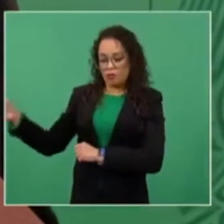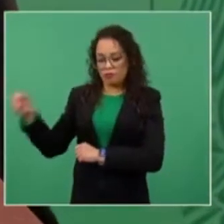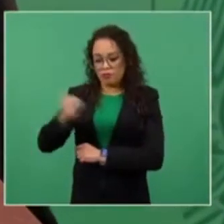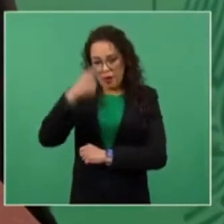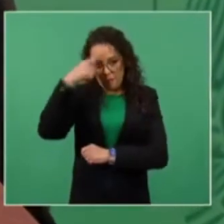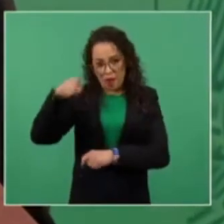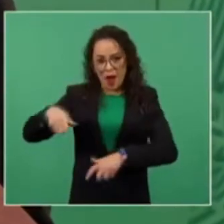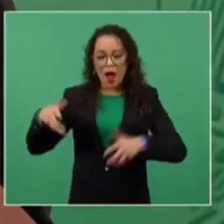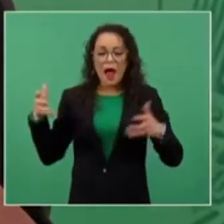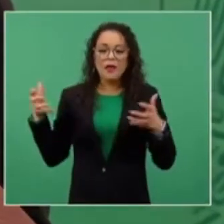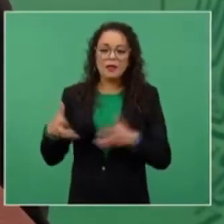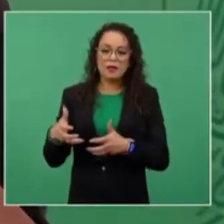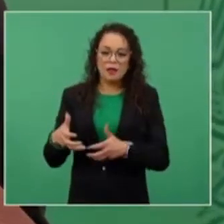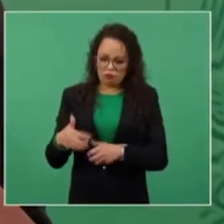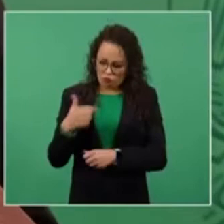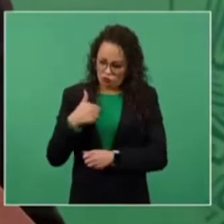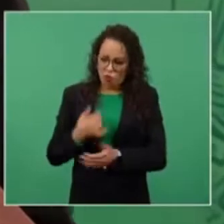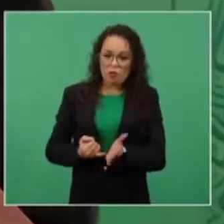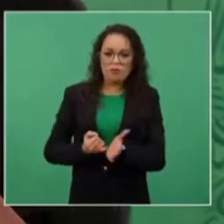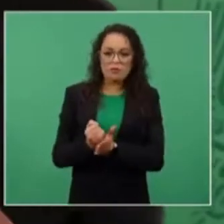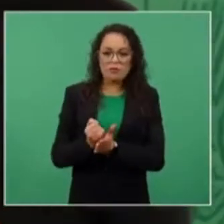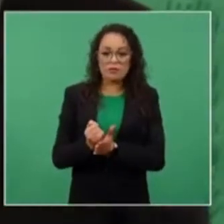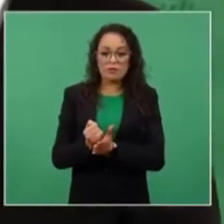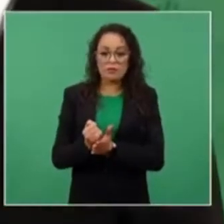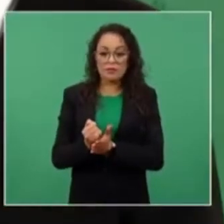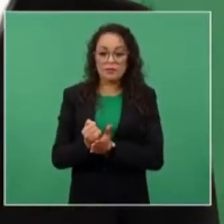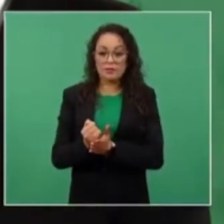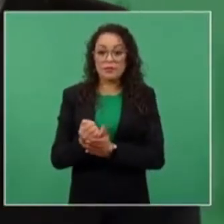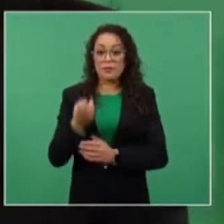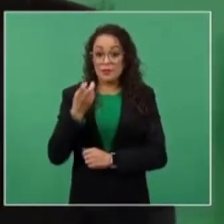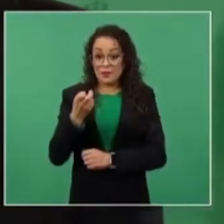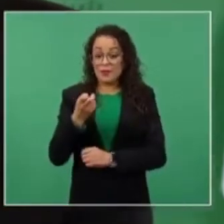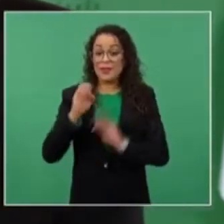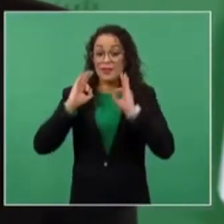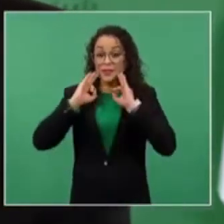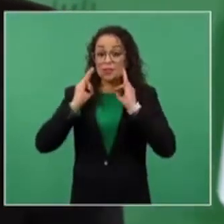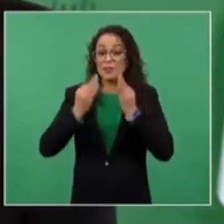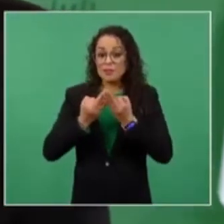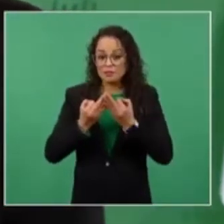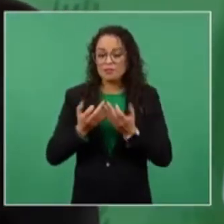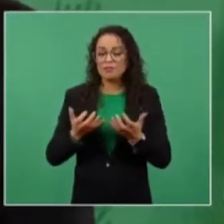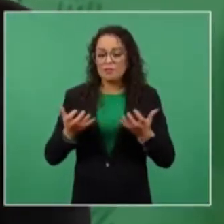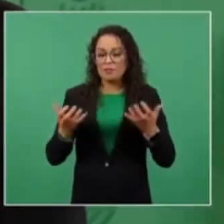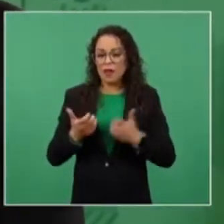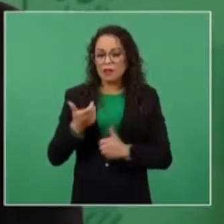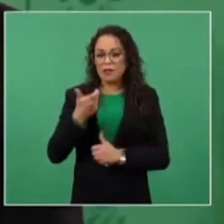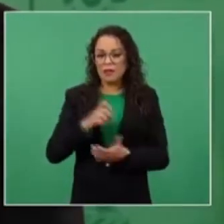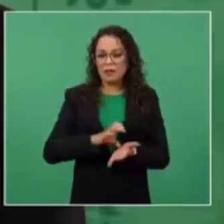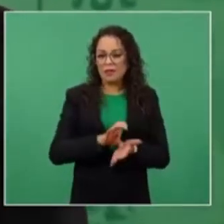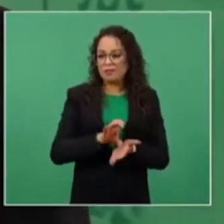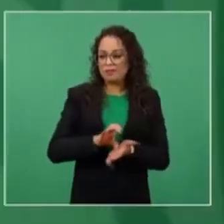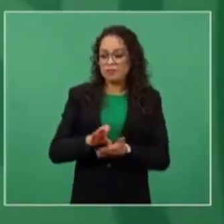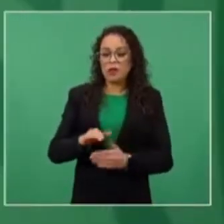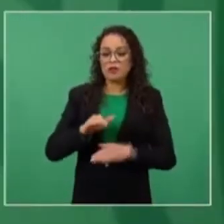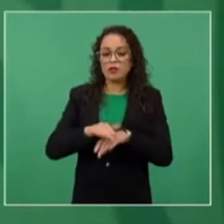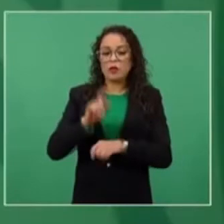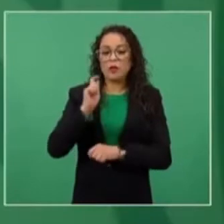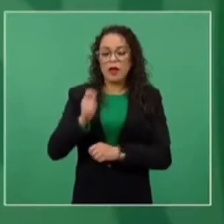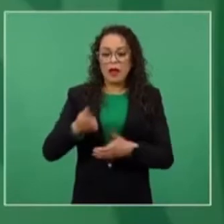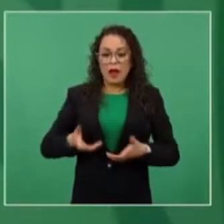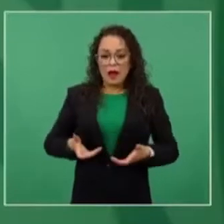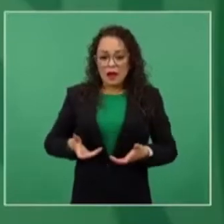así distribuían lo de banquetas, calles, cultura,